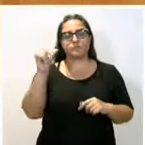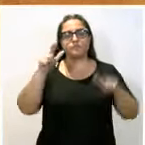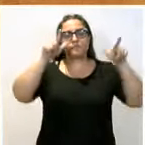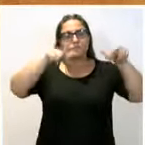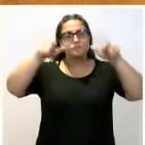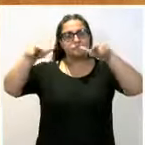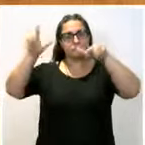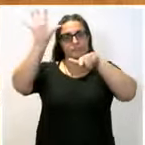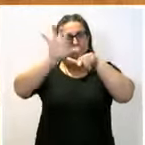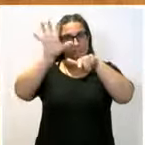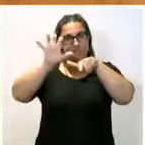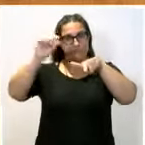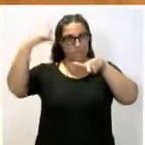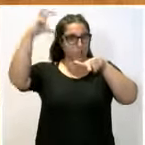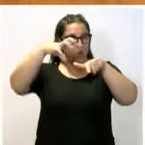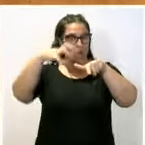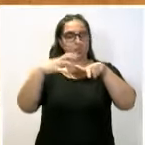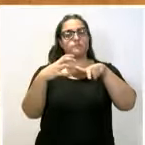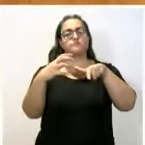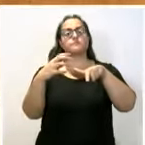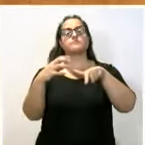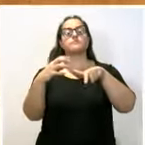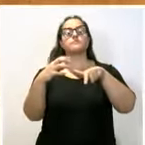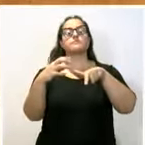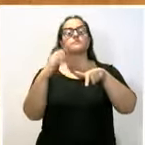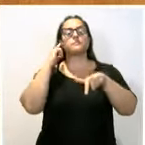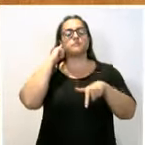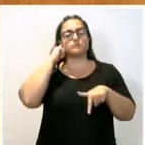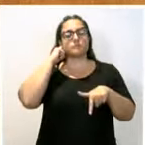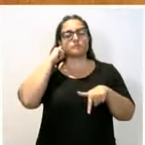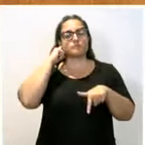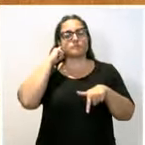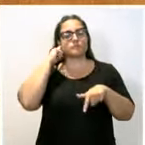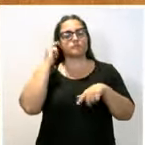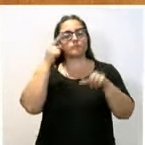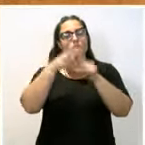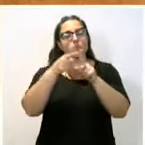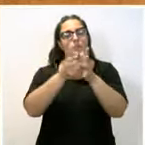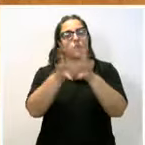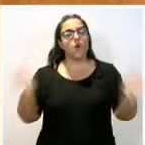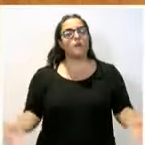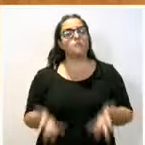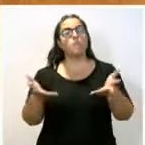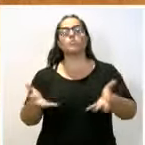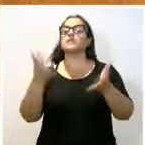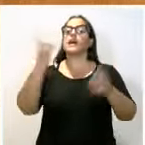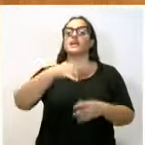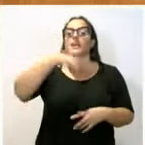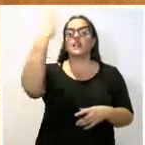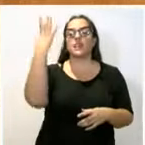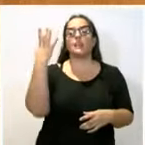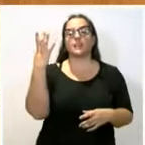del CIVIR, en concreto, para impulsar este tipo de iniciativas